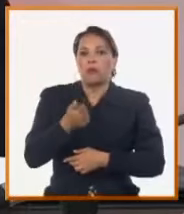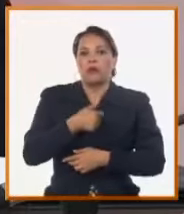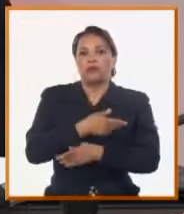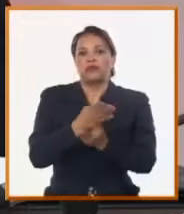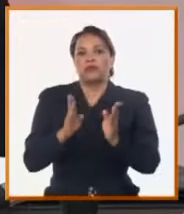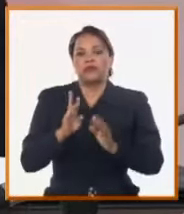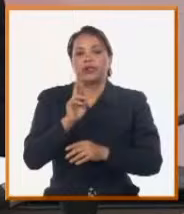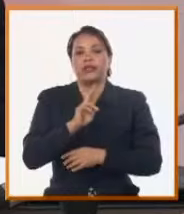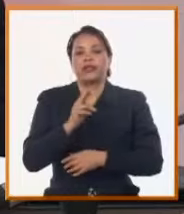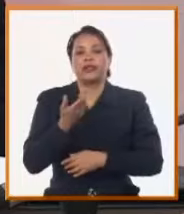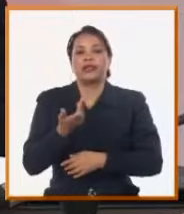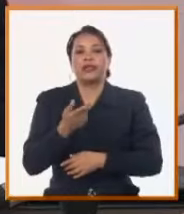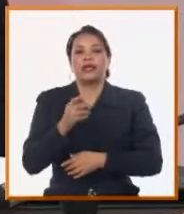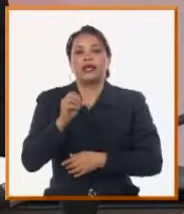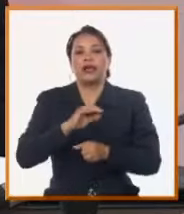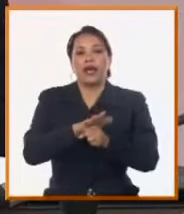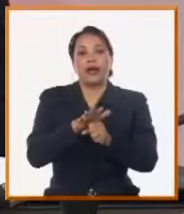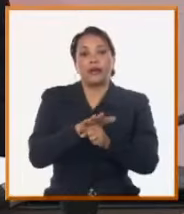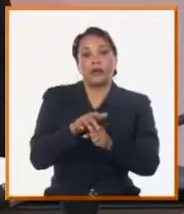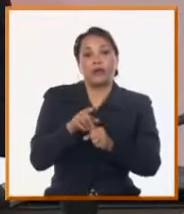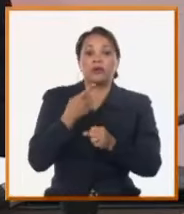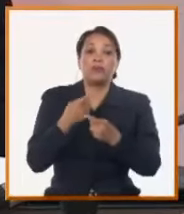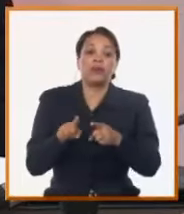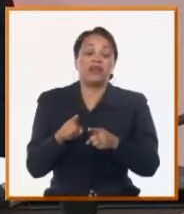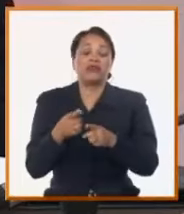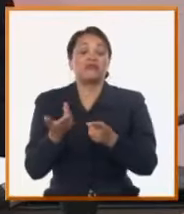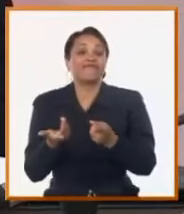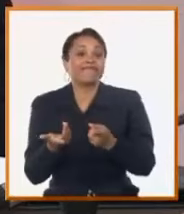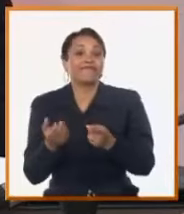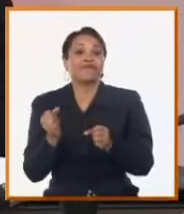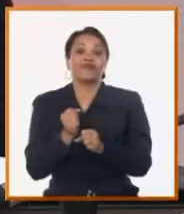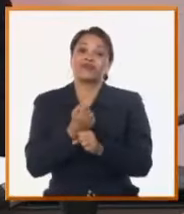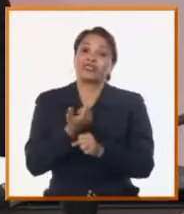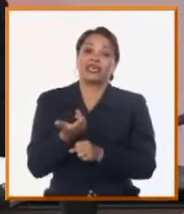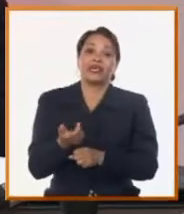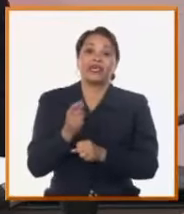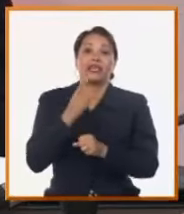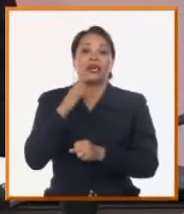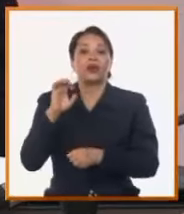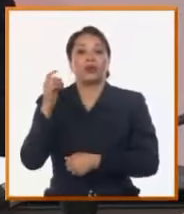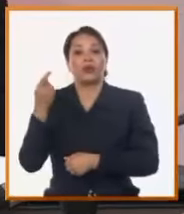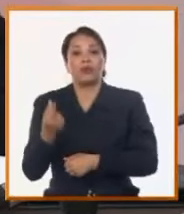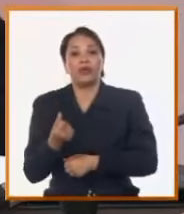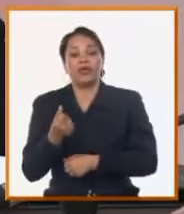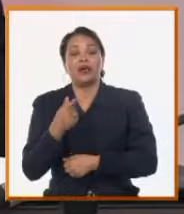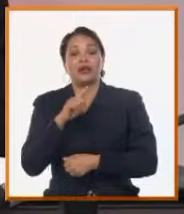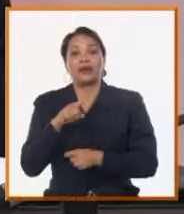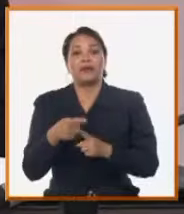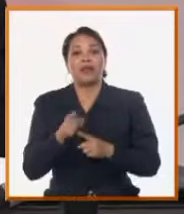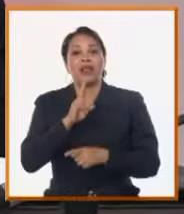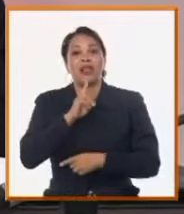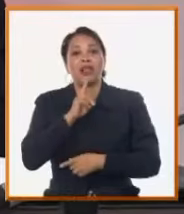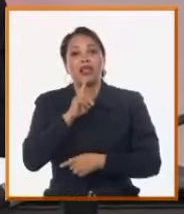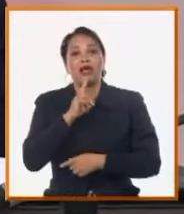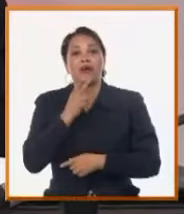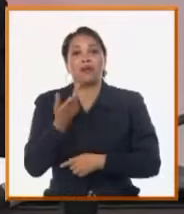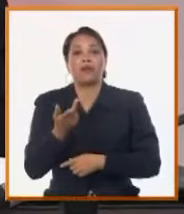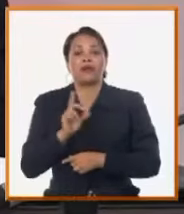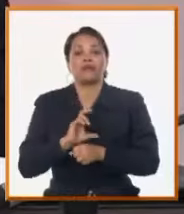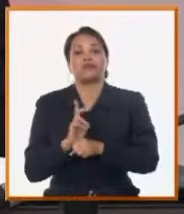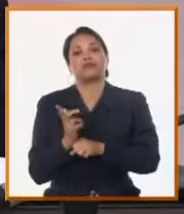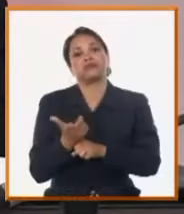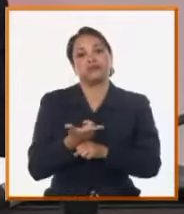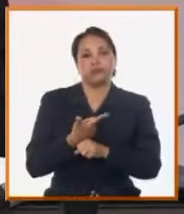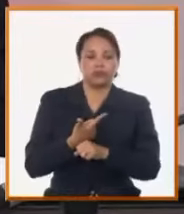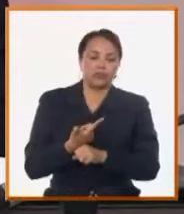reparto eléctrico en Arroyo Naranjo, pero sin embargo le duele que sufre la economía y el preciado líquido por experiencias desmoralizantes,